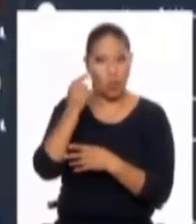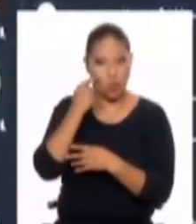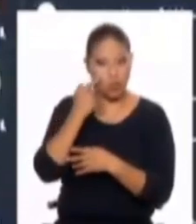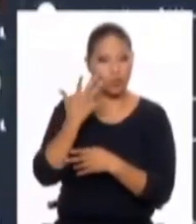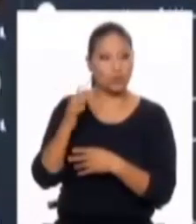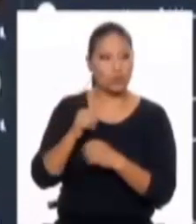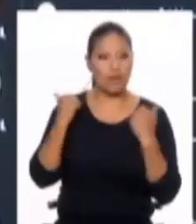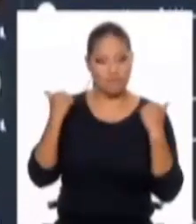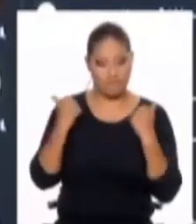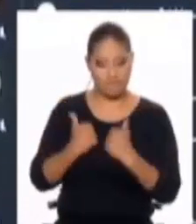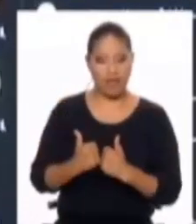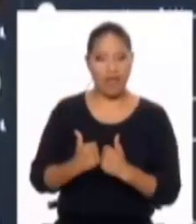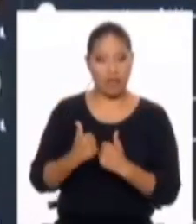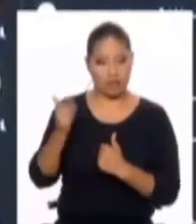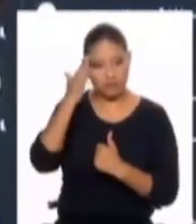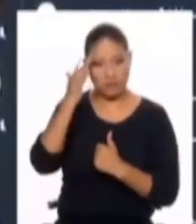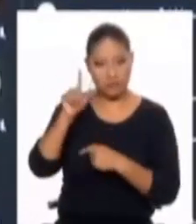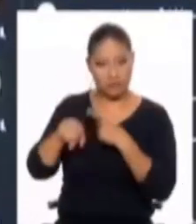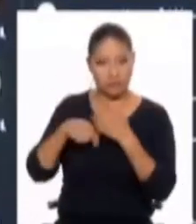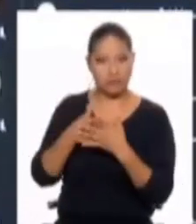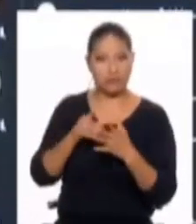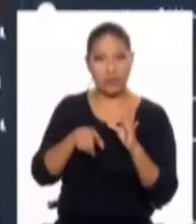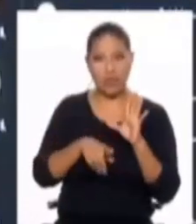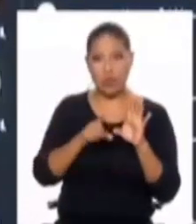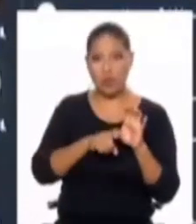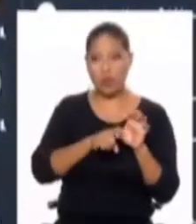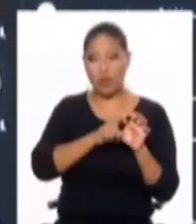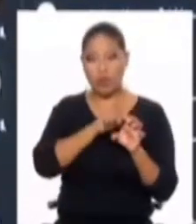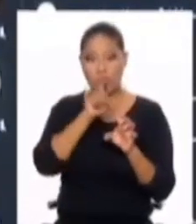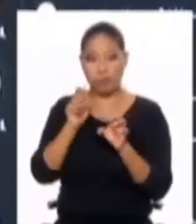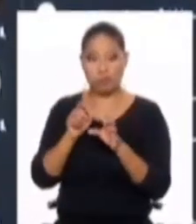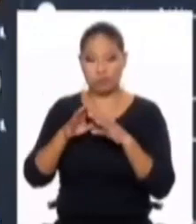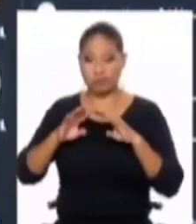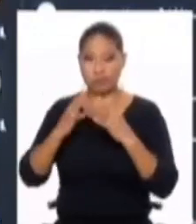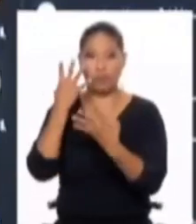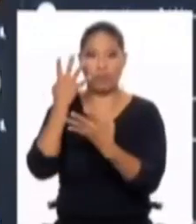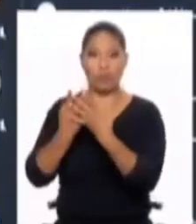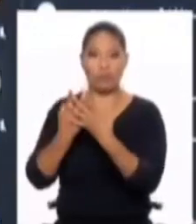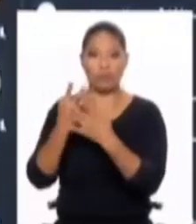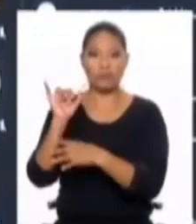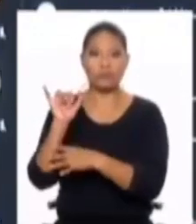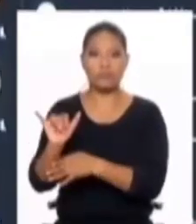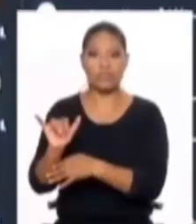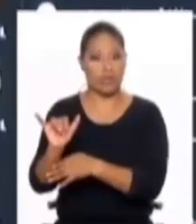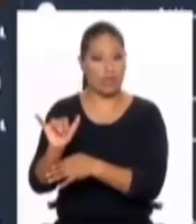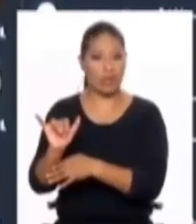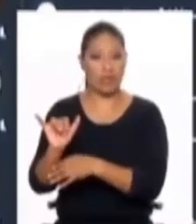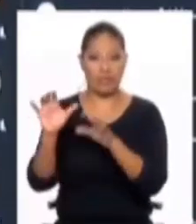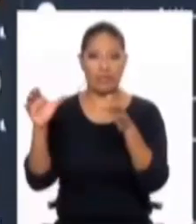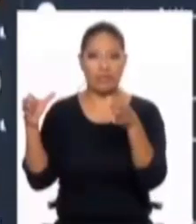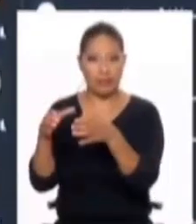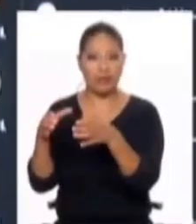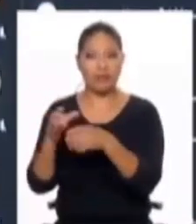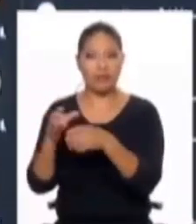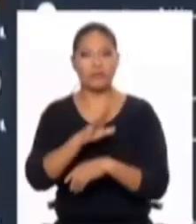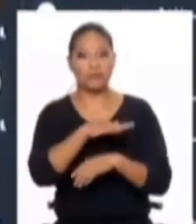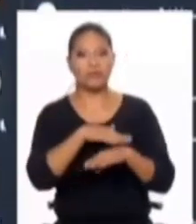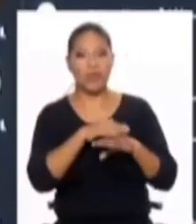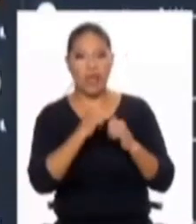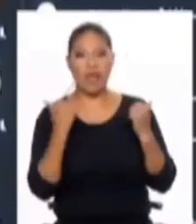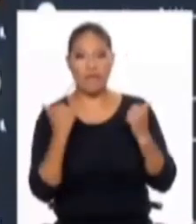su patrocinado no puede salir del centro penitenciario señor abogado, por favor, usted está